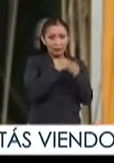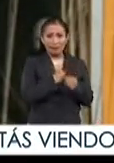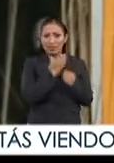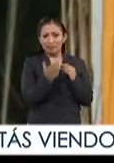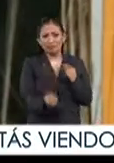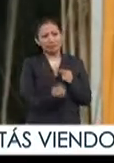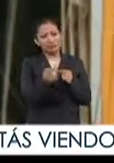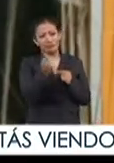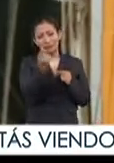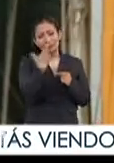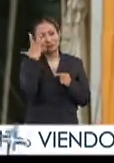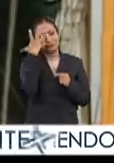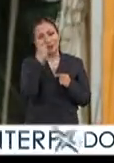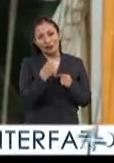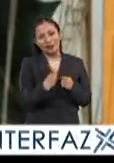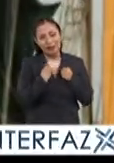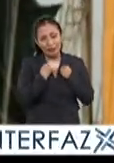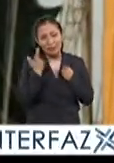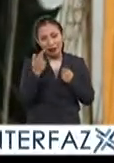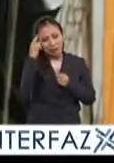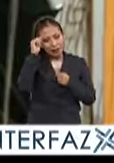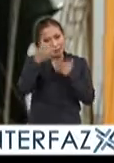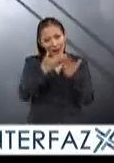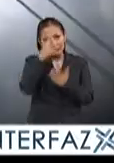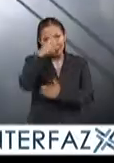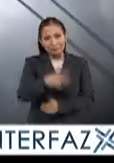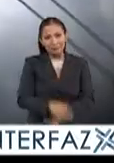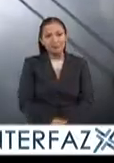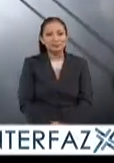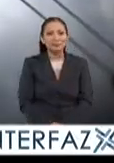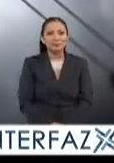tu vida y es una vida muy bonita para servir a nuestro país